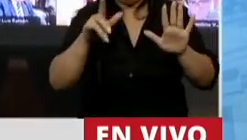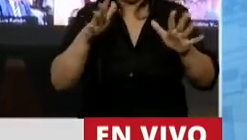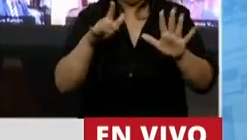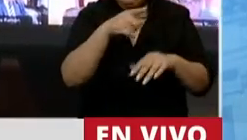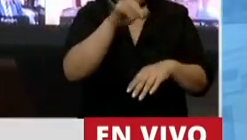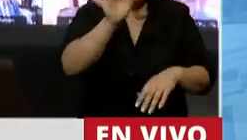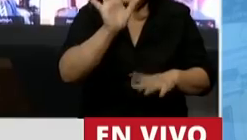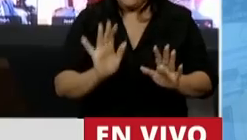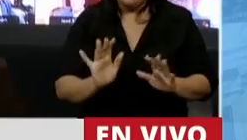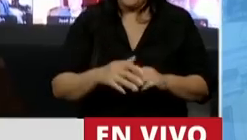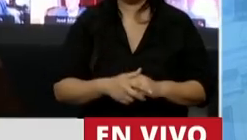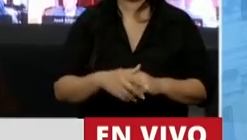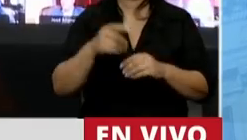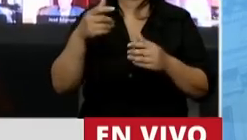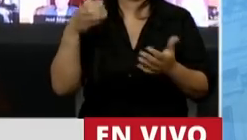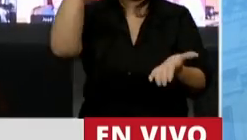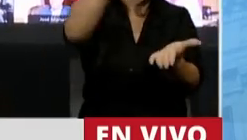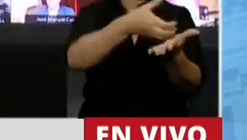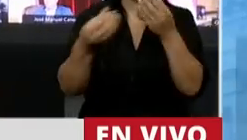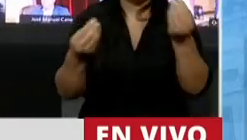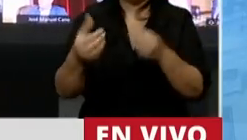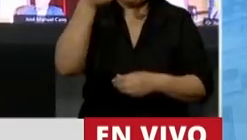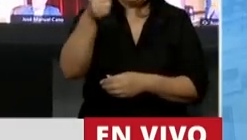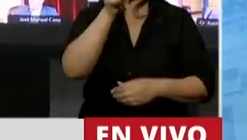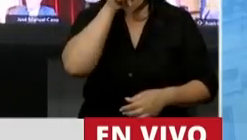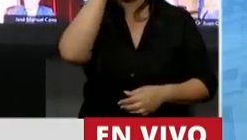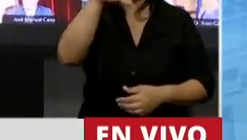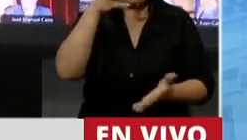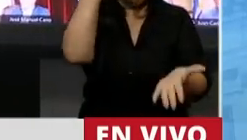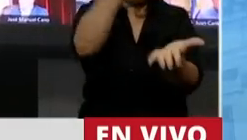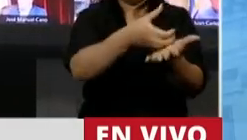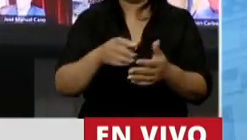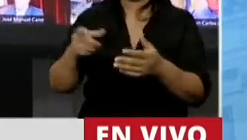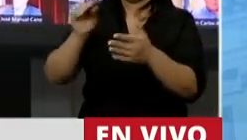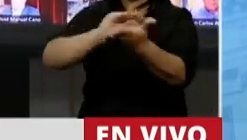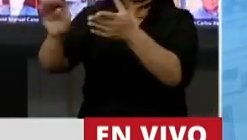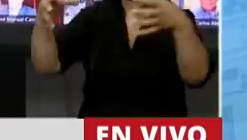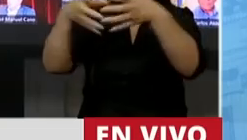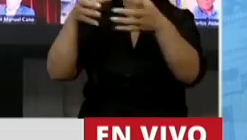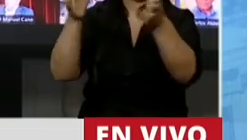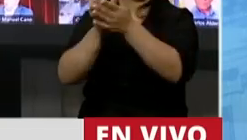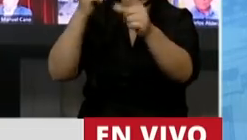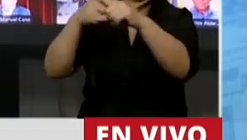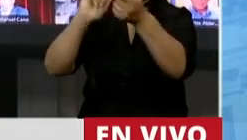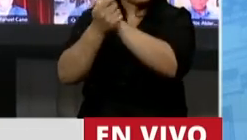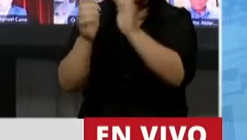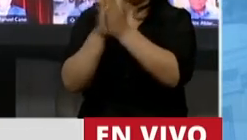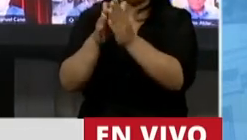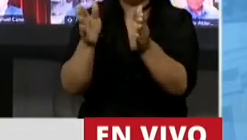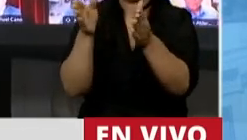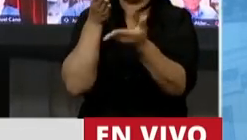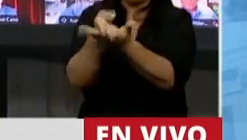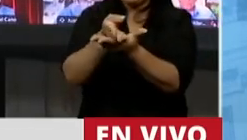en esto. Se le entregó el ATP... Yo ya le di tiempo a los diputados también de Juntos para el Cambio. Así que, por favor, les pido,